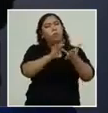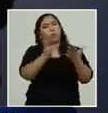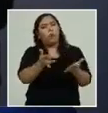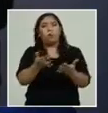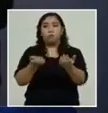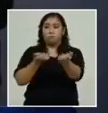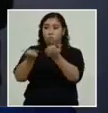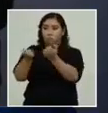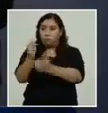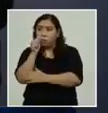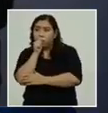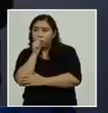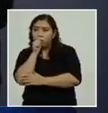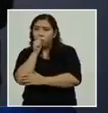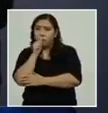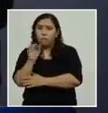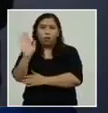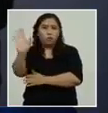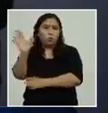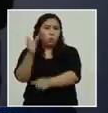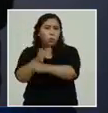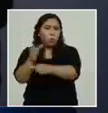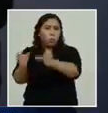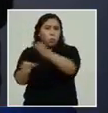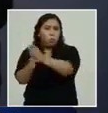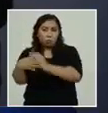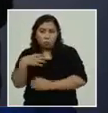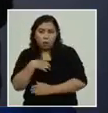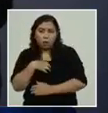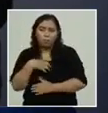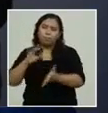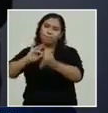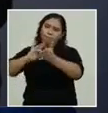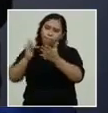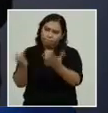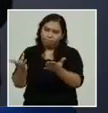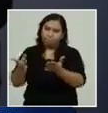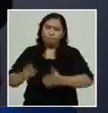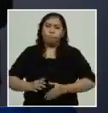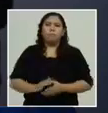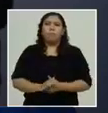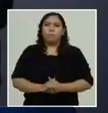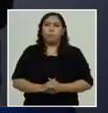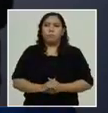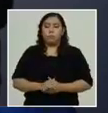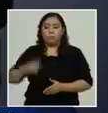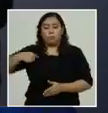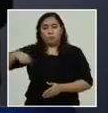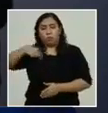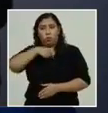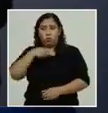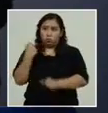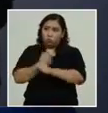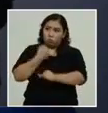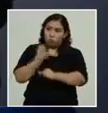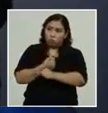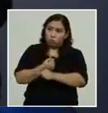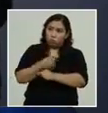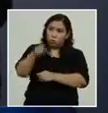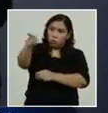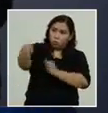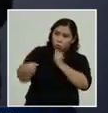para que las instituciones que están en las diferentes actividades de salvaguardar a las personas hagan su trabajo.